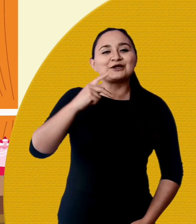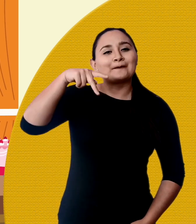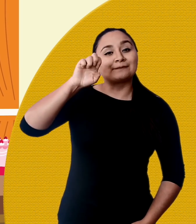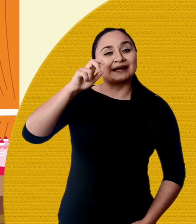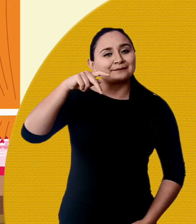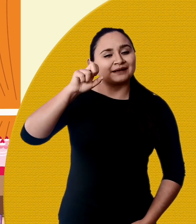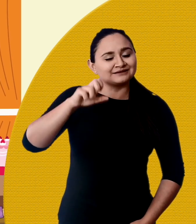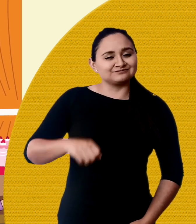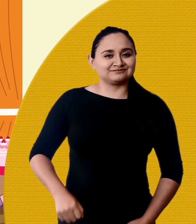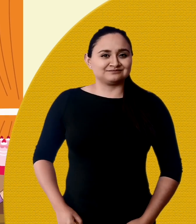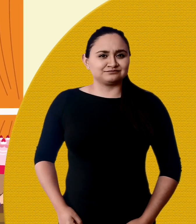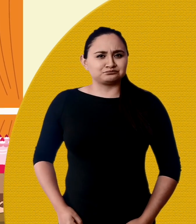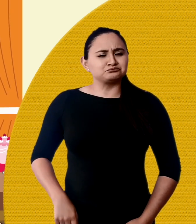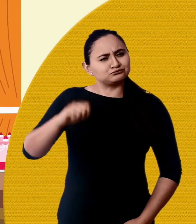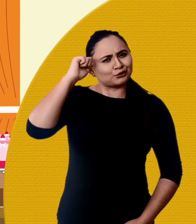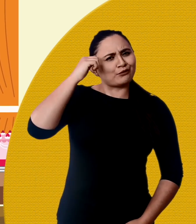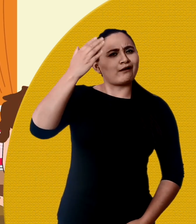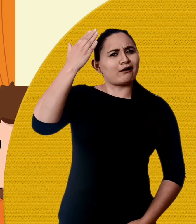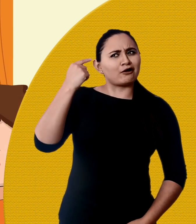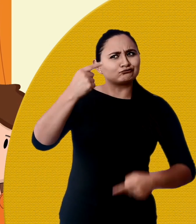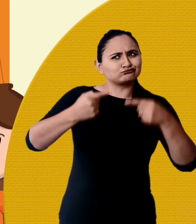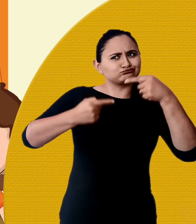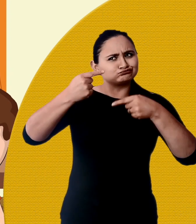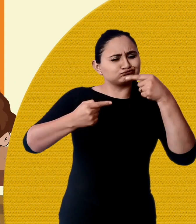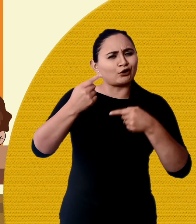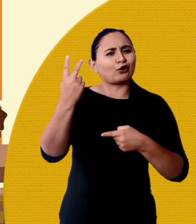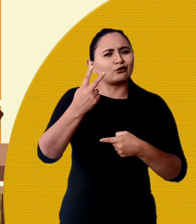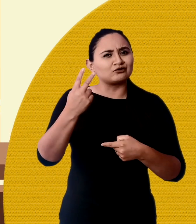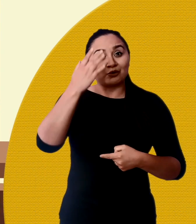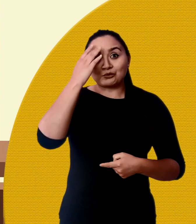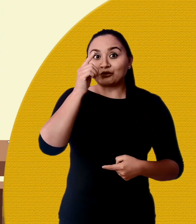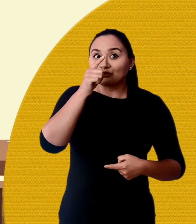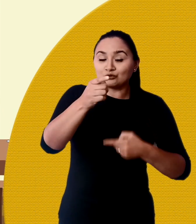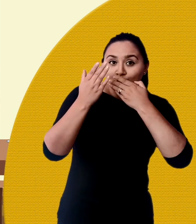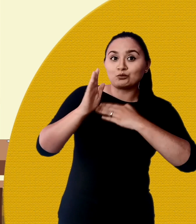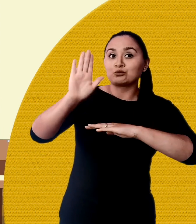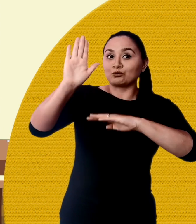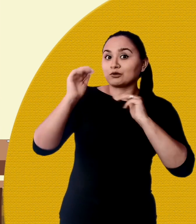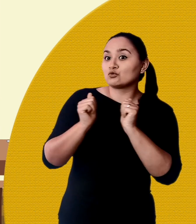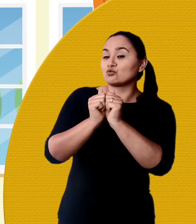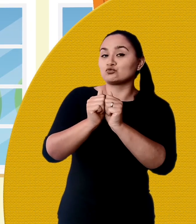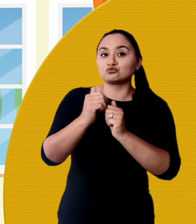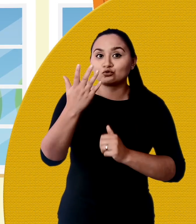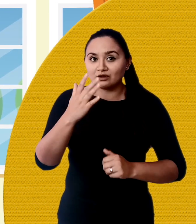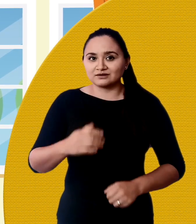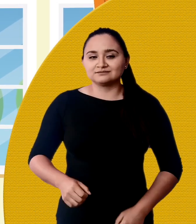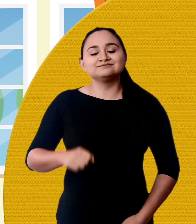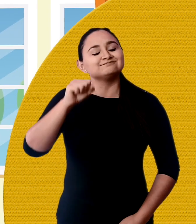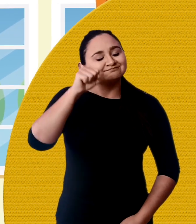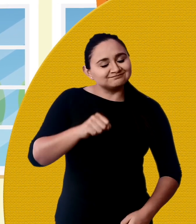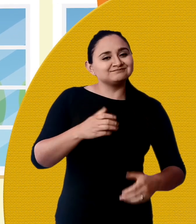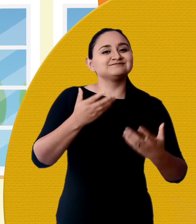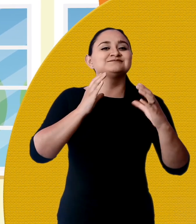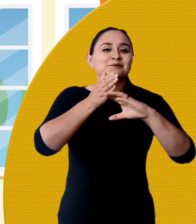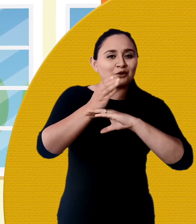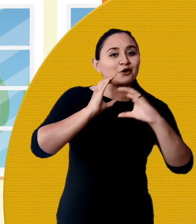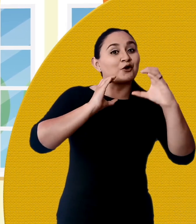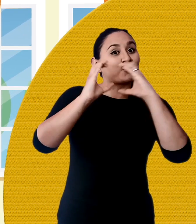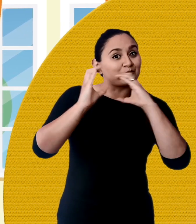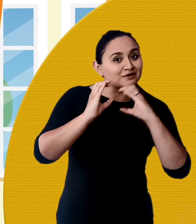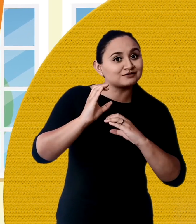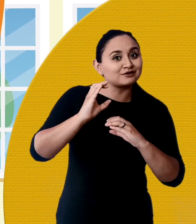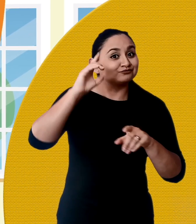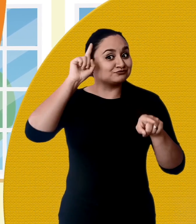pues. Pero un día el tío Pepe se enojó contigo. Porque tú no quisiste salir con él. Sí, pero conversamos y le expliqué que había